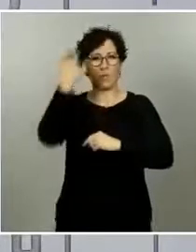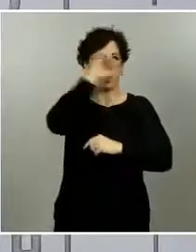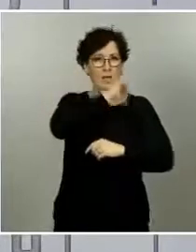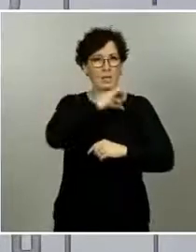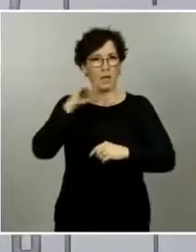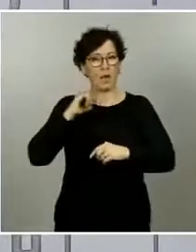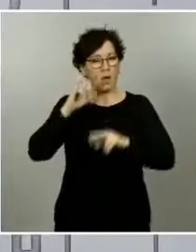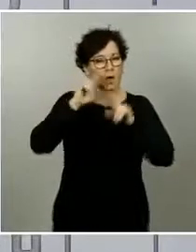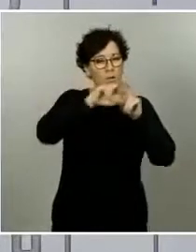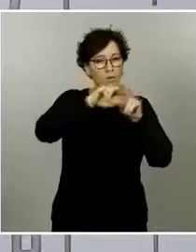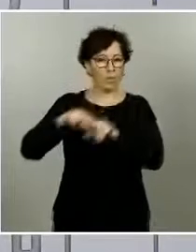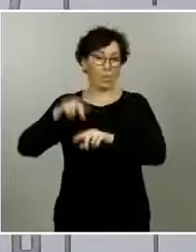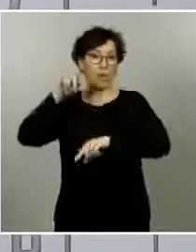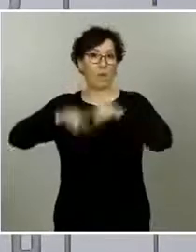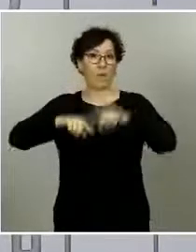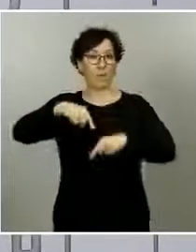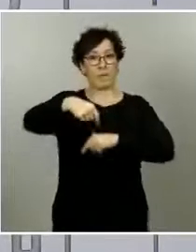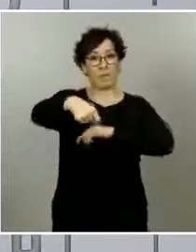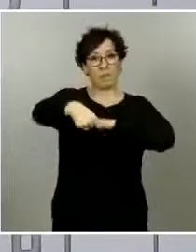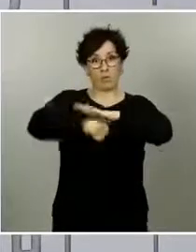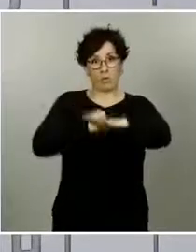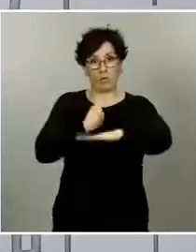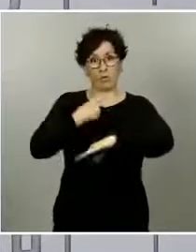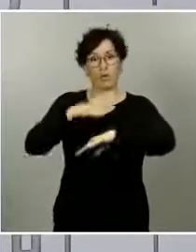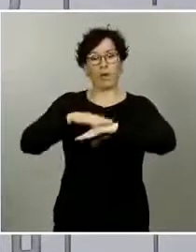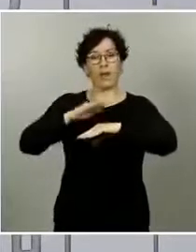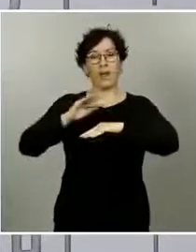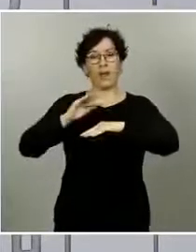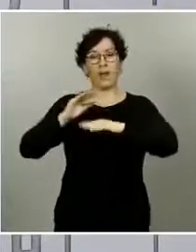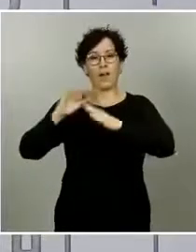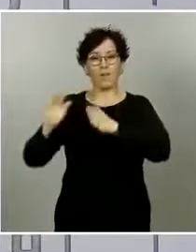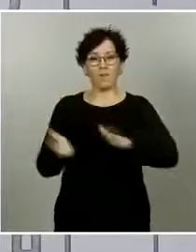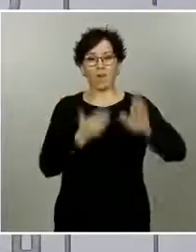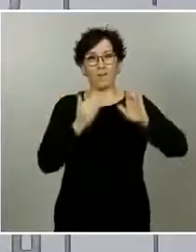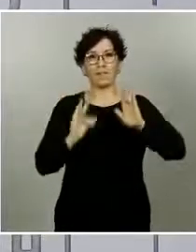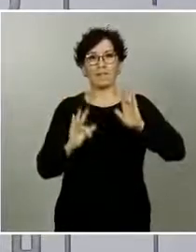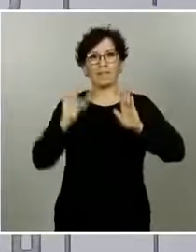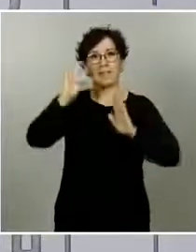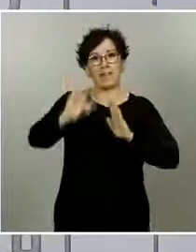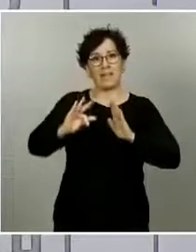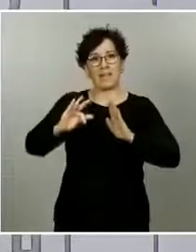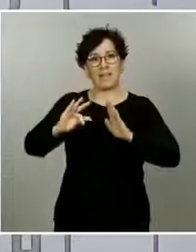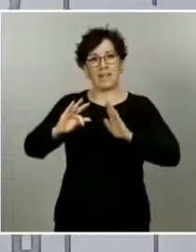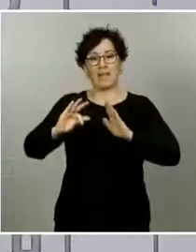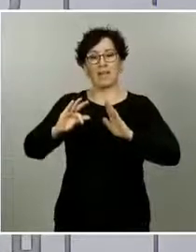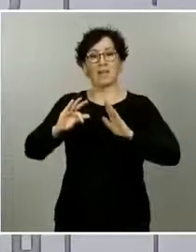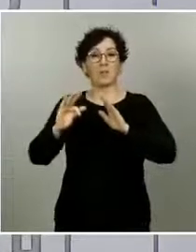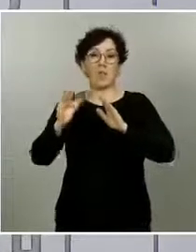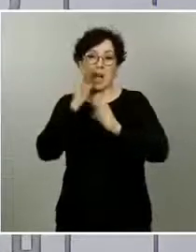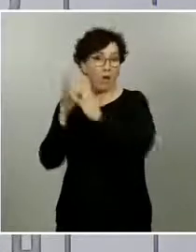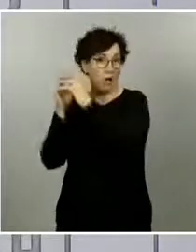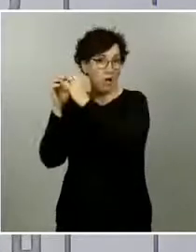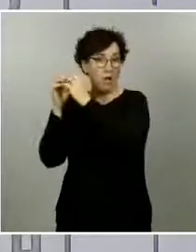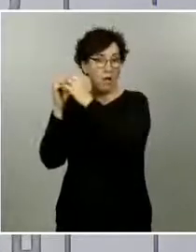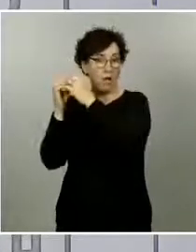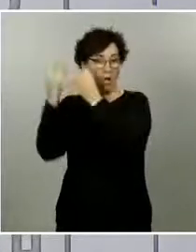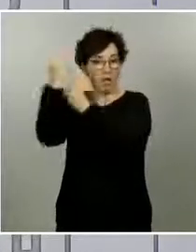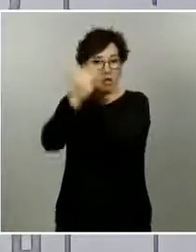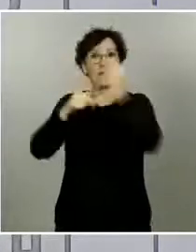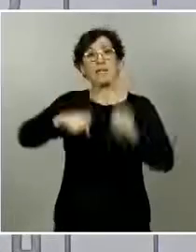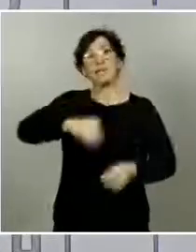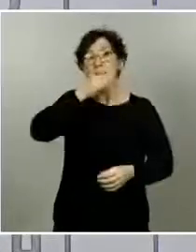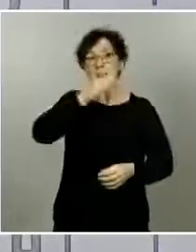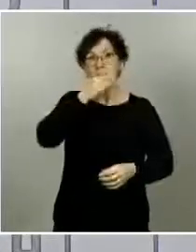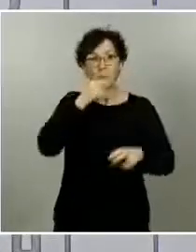mismo estamos terminando de evaluar toda la situación en las diferentes comunidades autónomas de acuerdo a las solicitudes que han hecho para cambio o